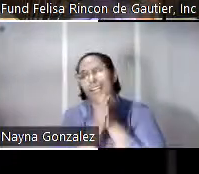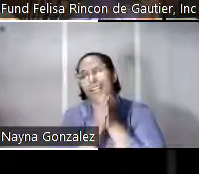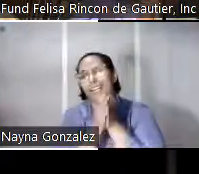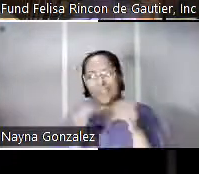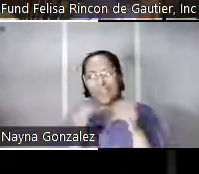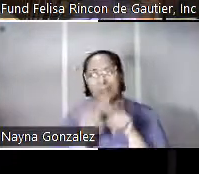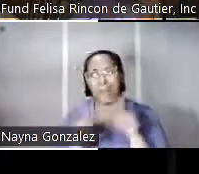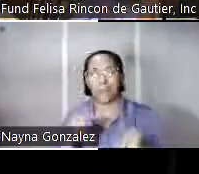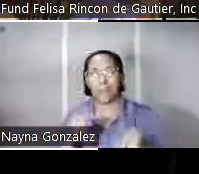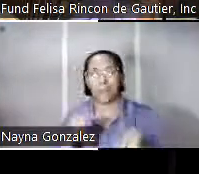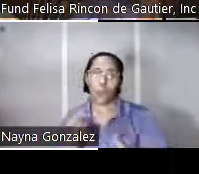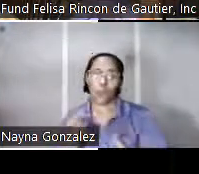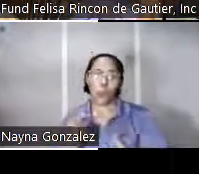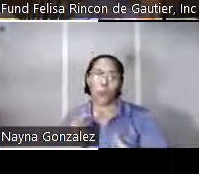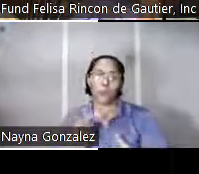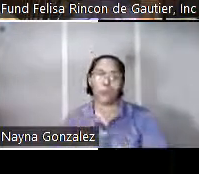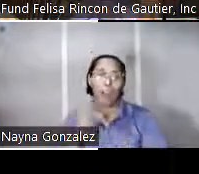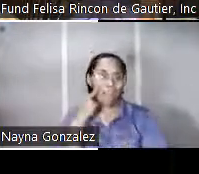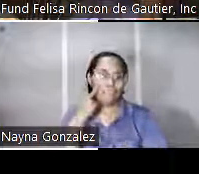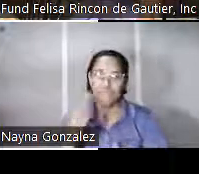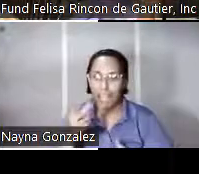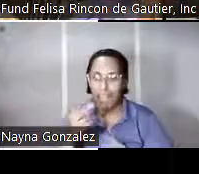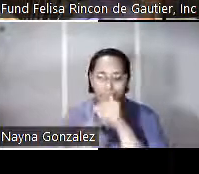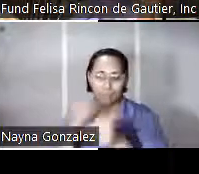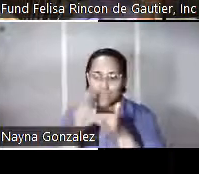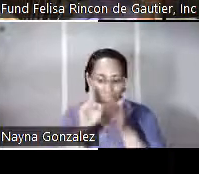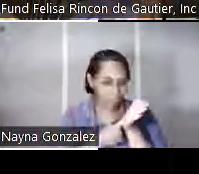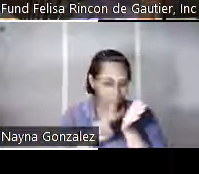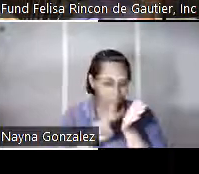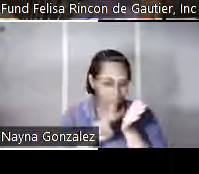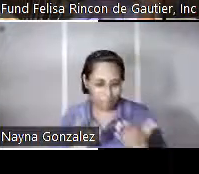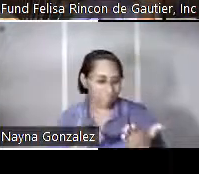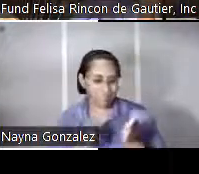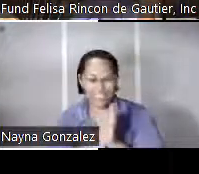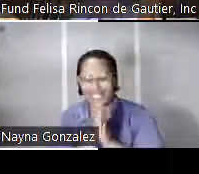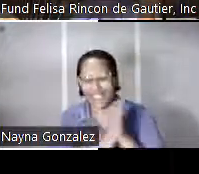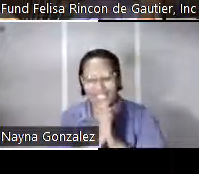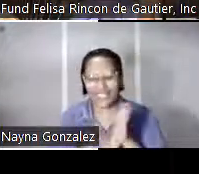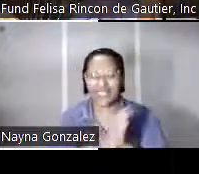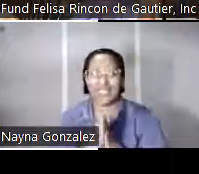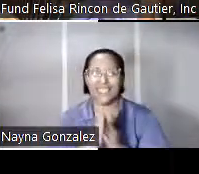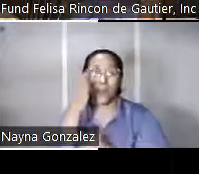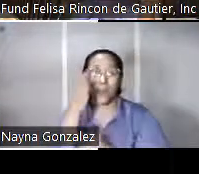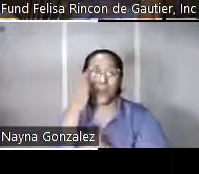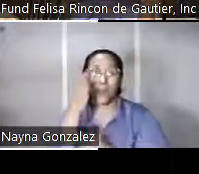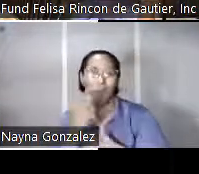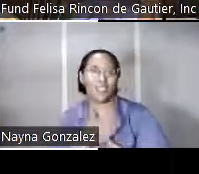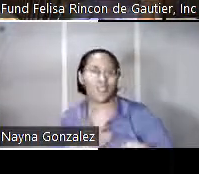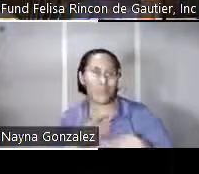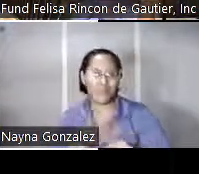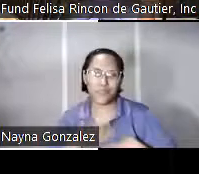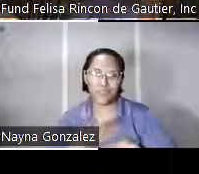en cuanto la vi en el proceso de investigación me pareció super simpática porque creo que habla de ese